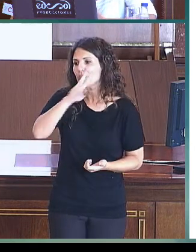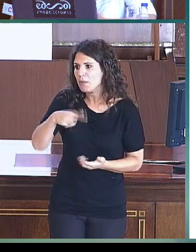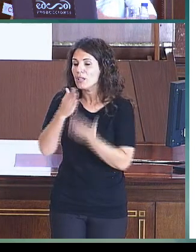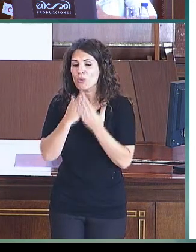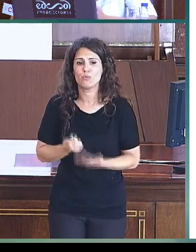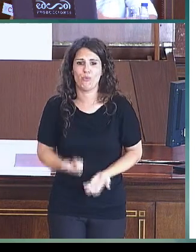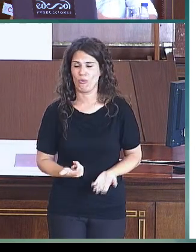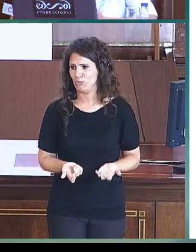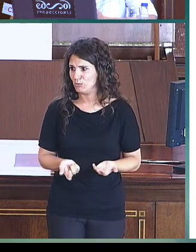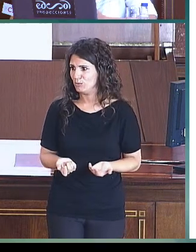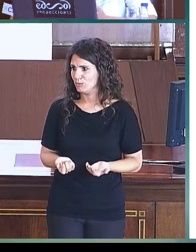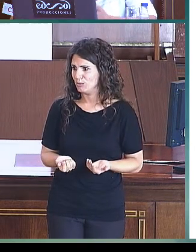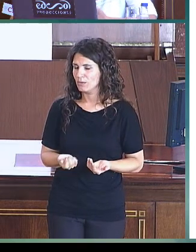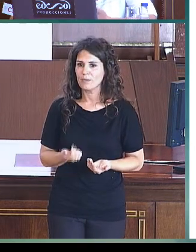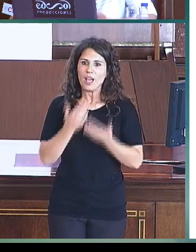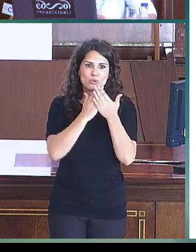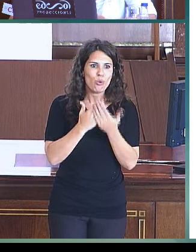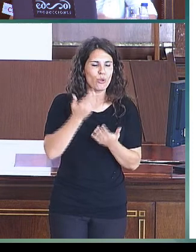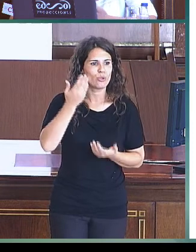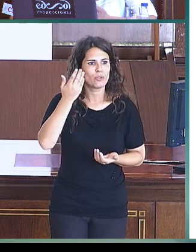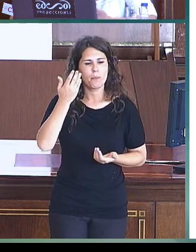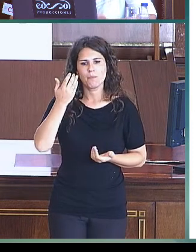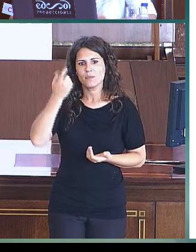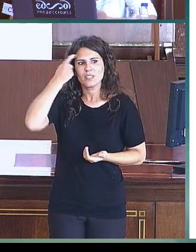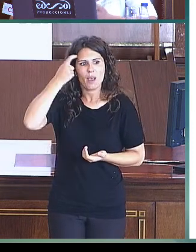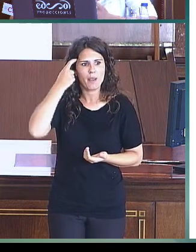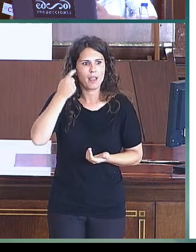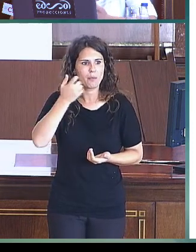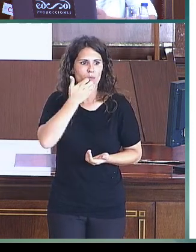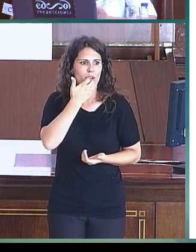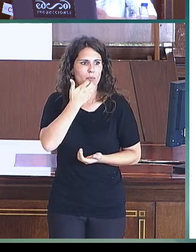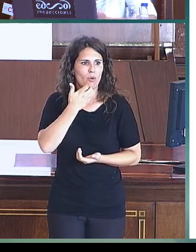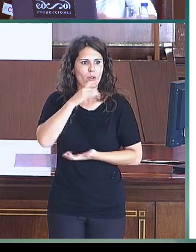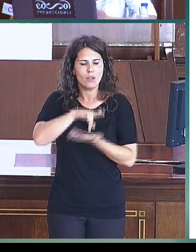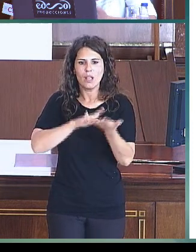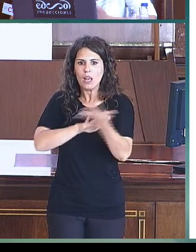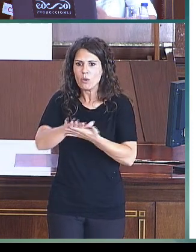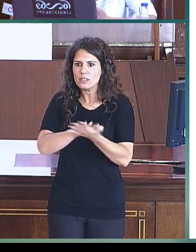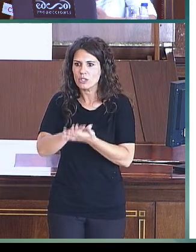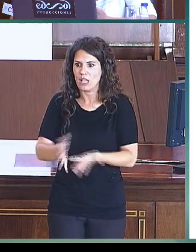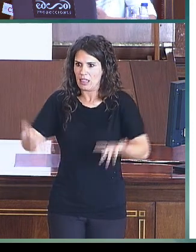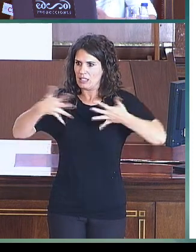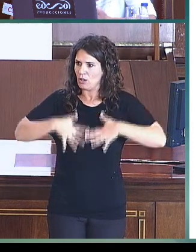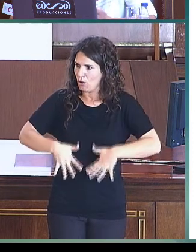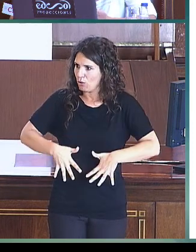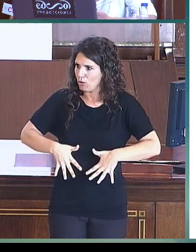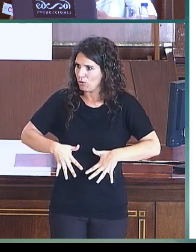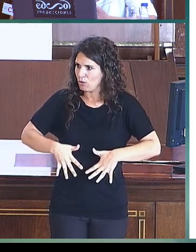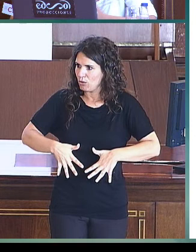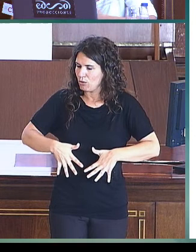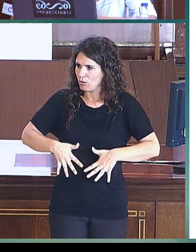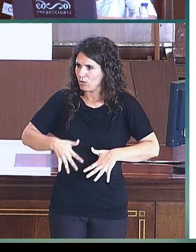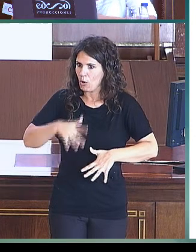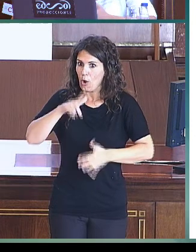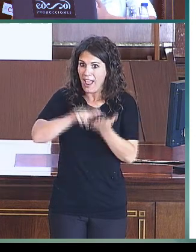sería la adquisición típica de la lengua de signos adquirida como